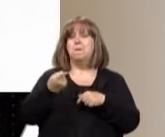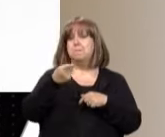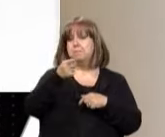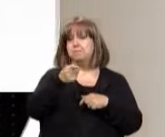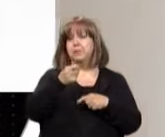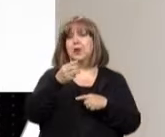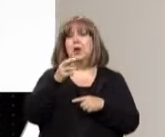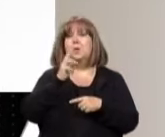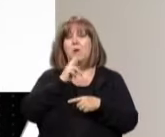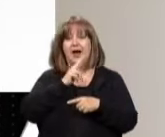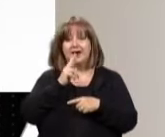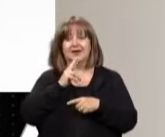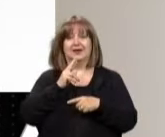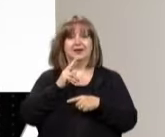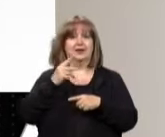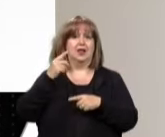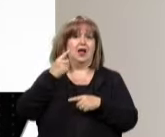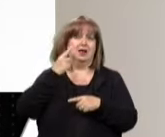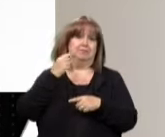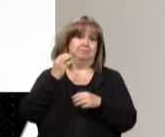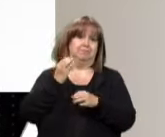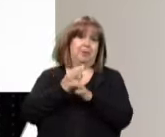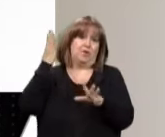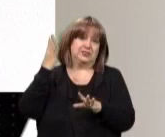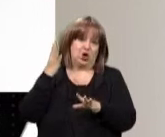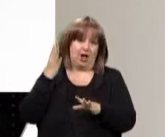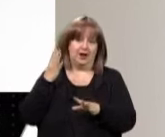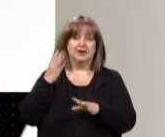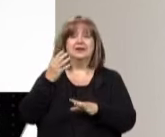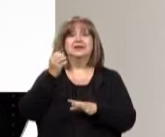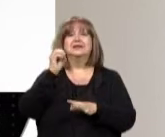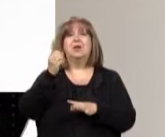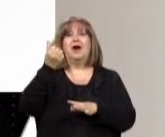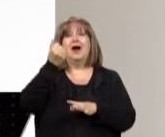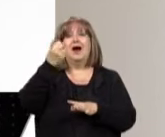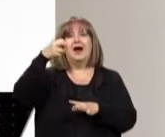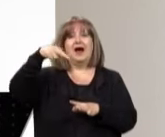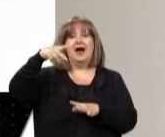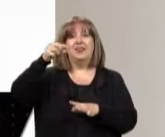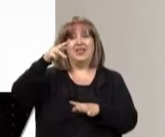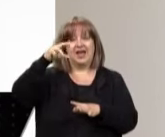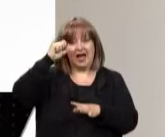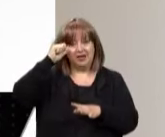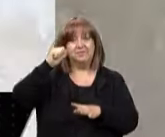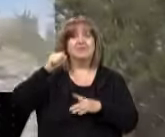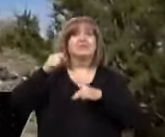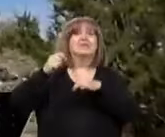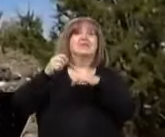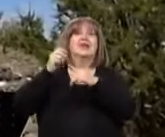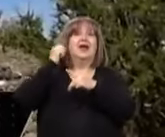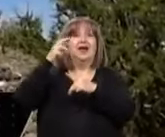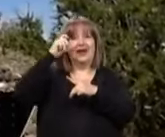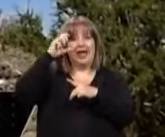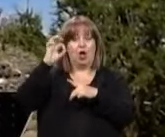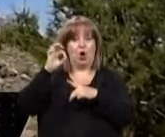historiadora y es una de las personas que desde el sector académico y desde el sector de los especialistas sostienen que esto es incorrecto y que